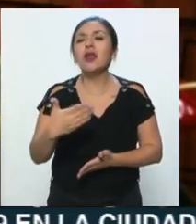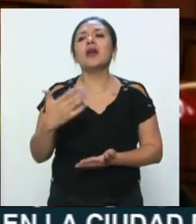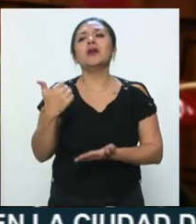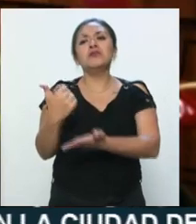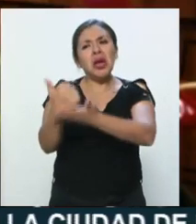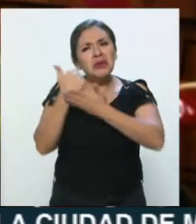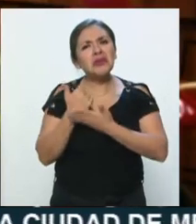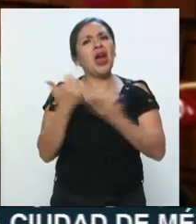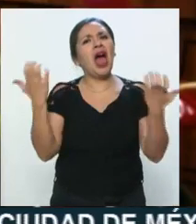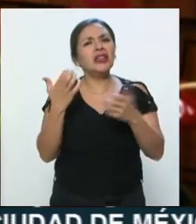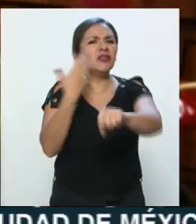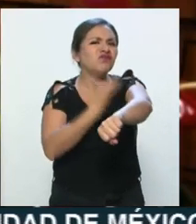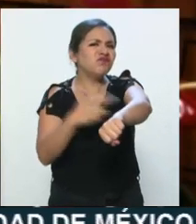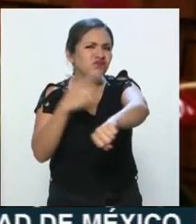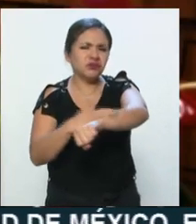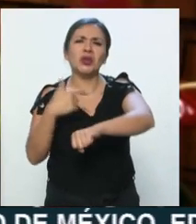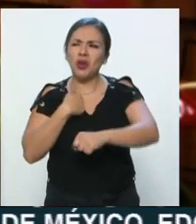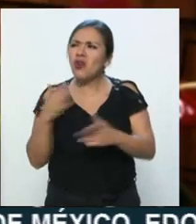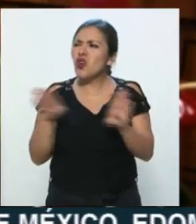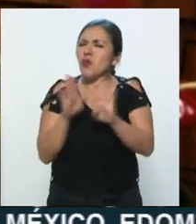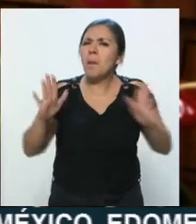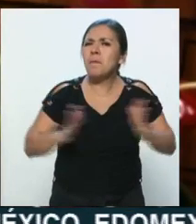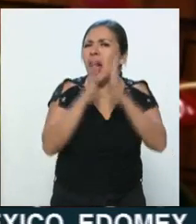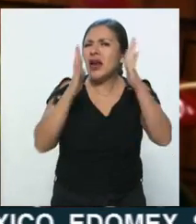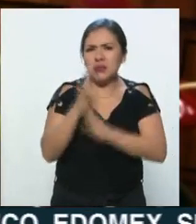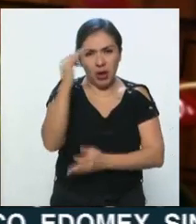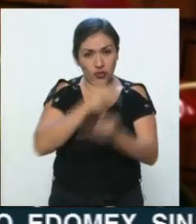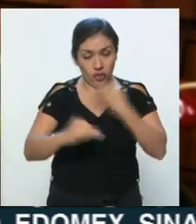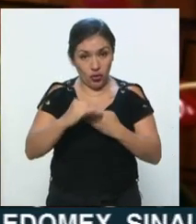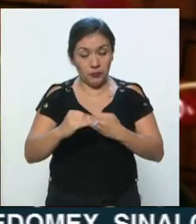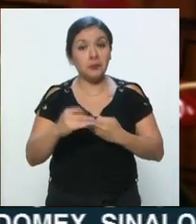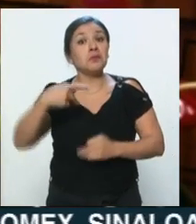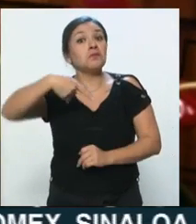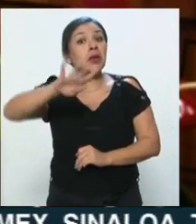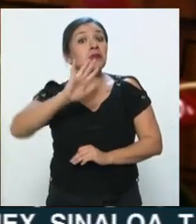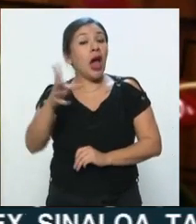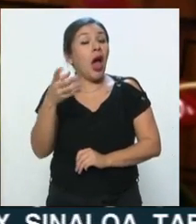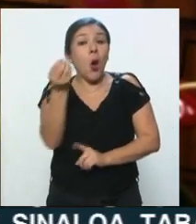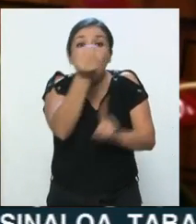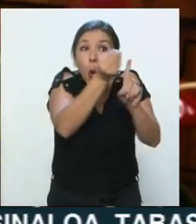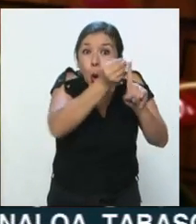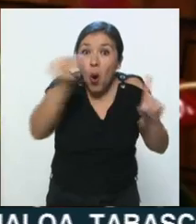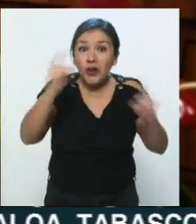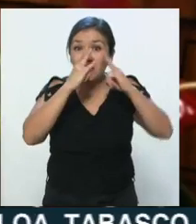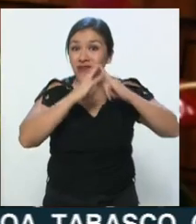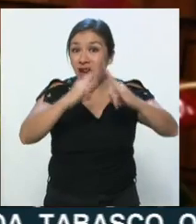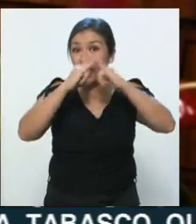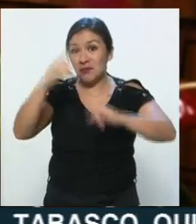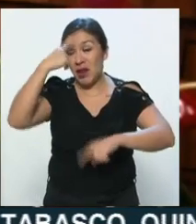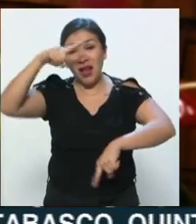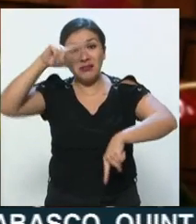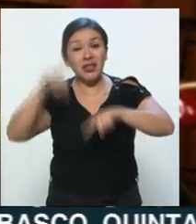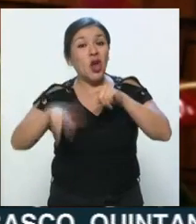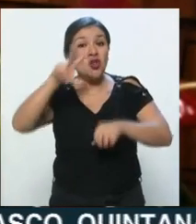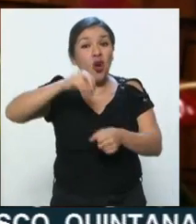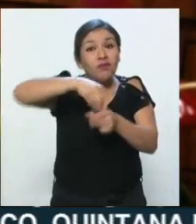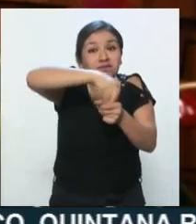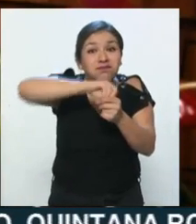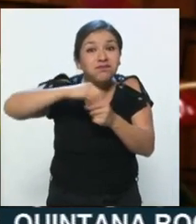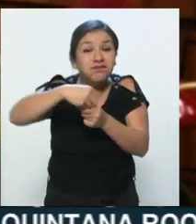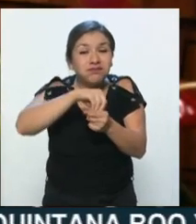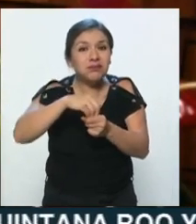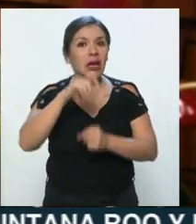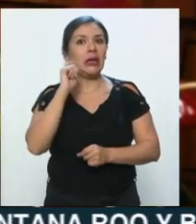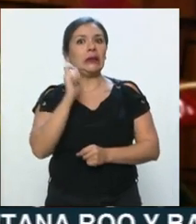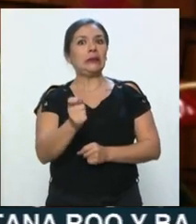tequios, en fin, los hemos involucrado. Pero ya ordenar un tianguis para que no haya este hacinamiento, pues